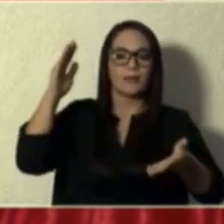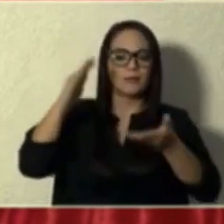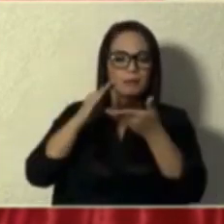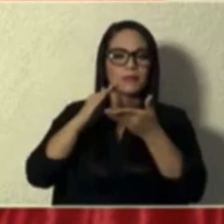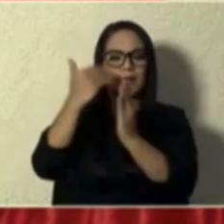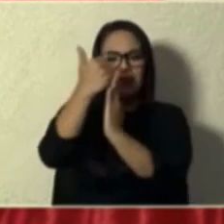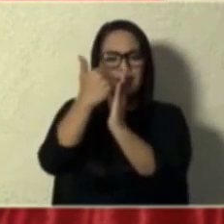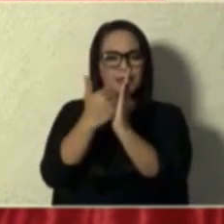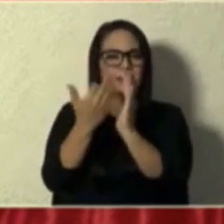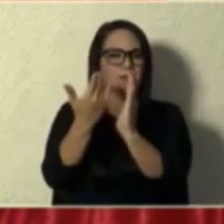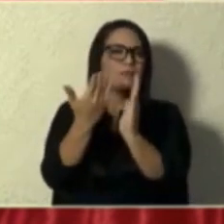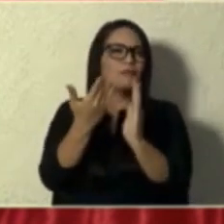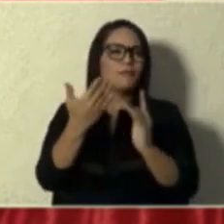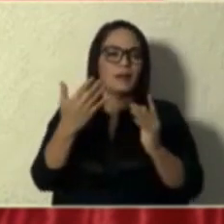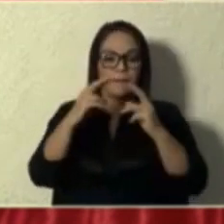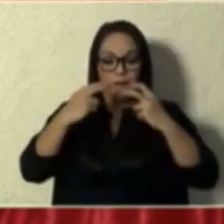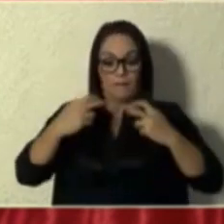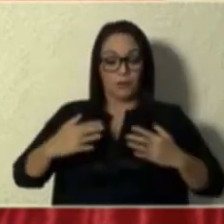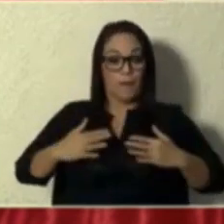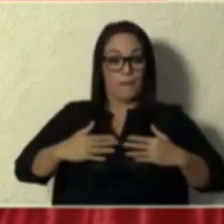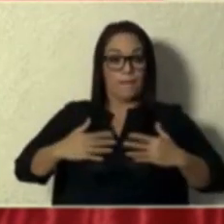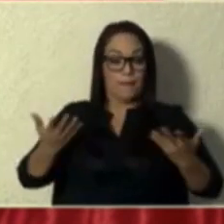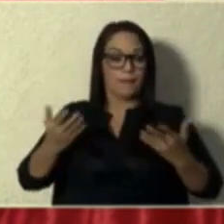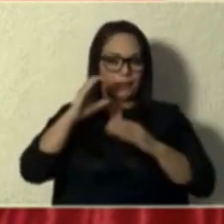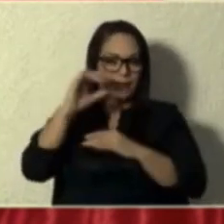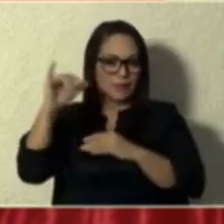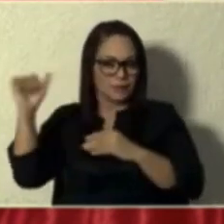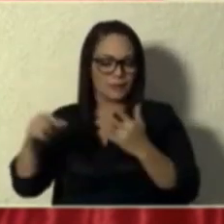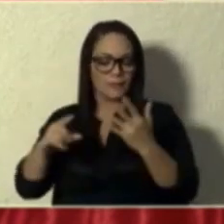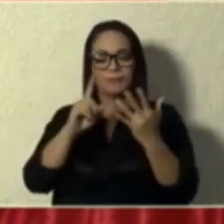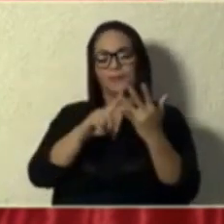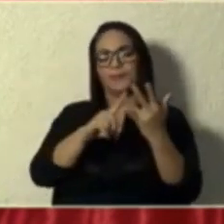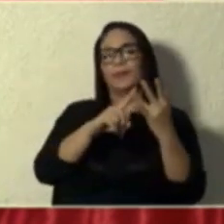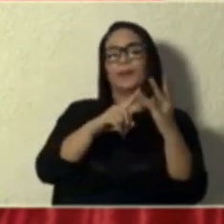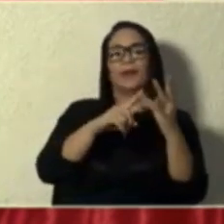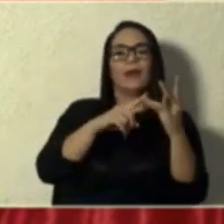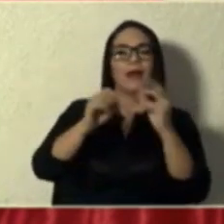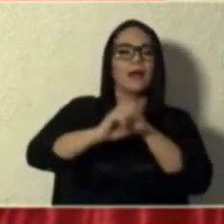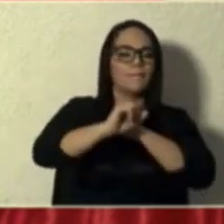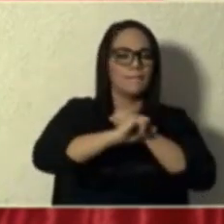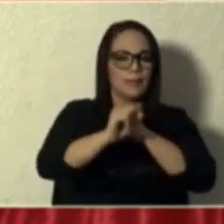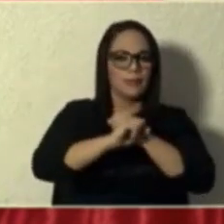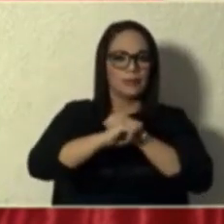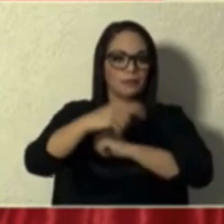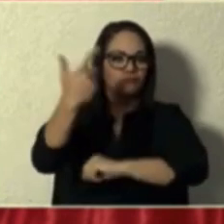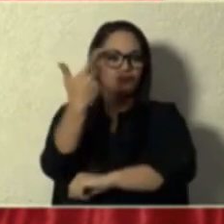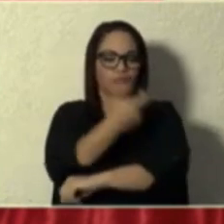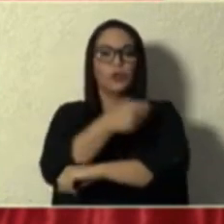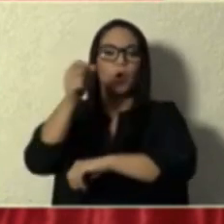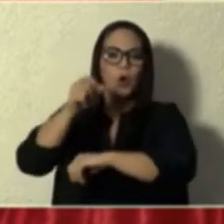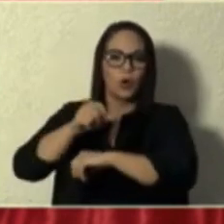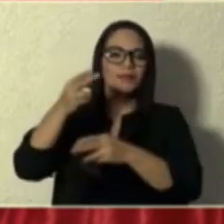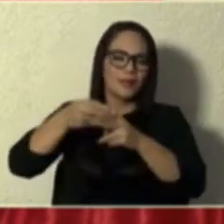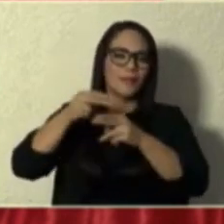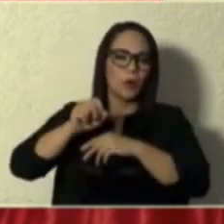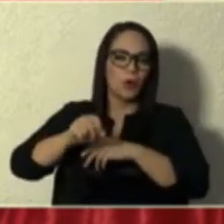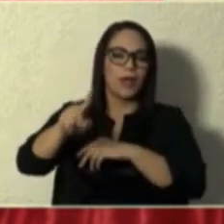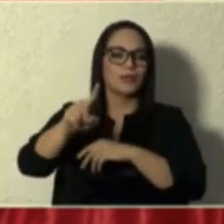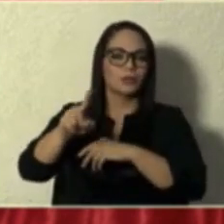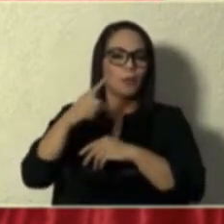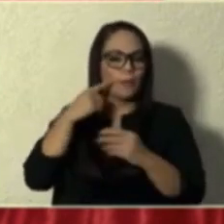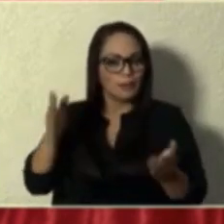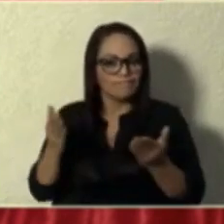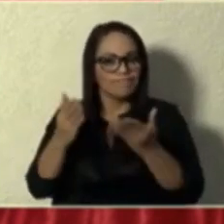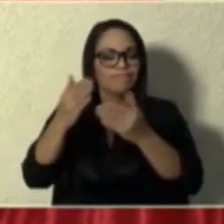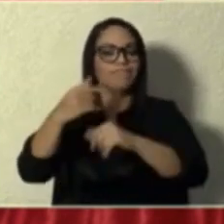de la lista de espera de las mamografías en la caja. Campaña, vacunación, golazo de vacunación para incentivar la